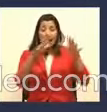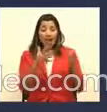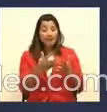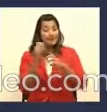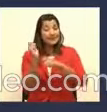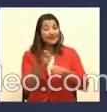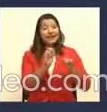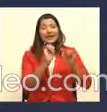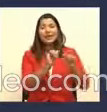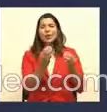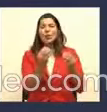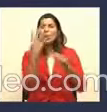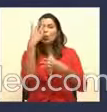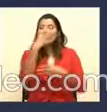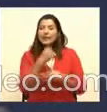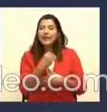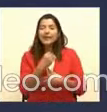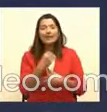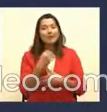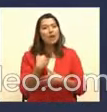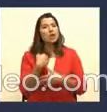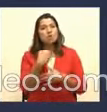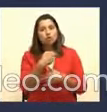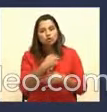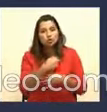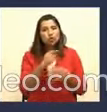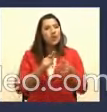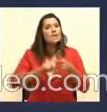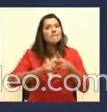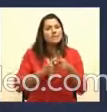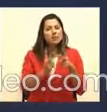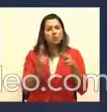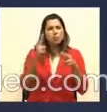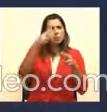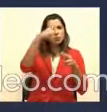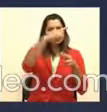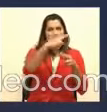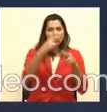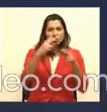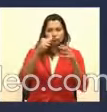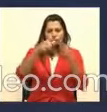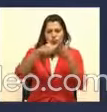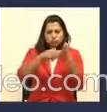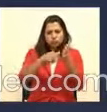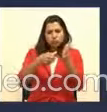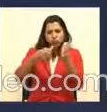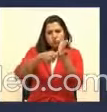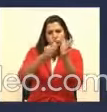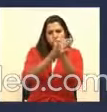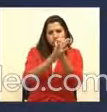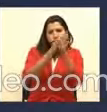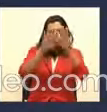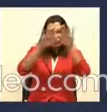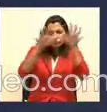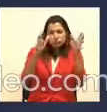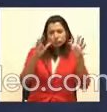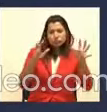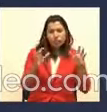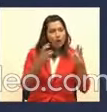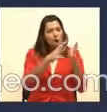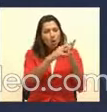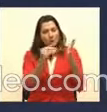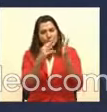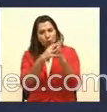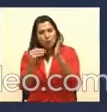escogimos los patrones, los hicimos, los armamos, igual como todas estas, vamos viendo las imágenes y las vamos